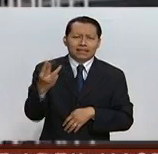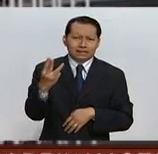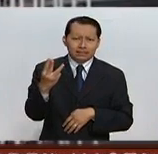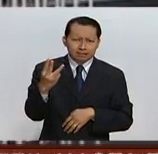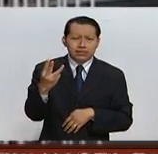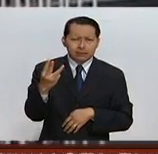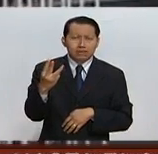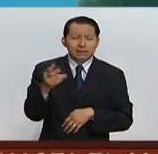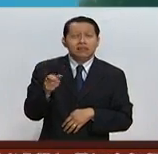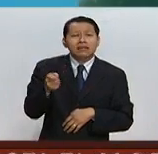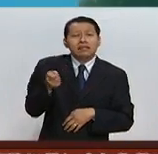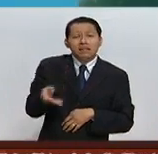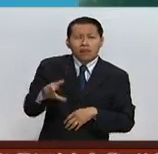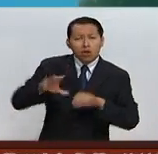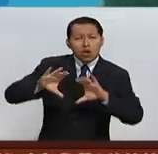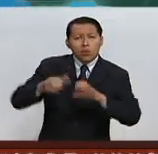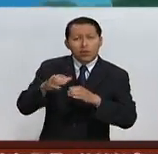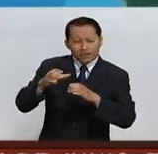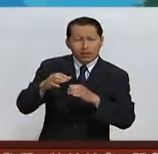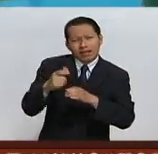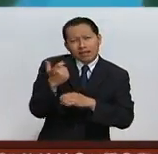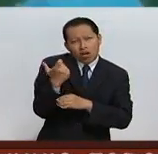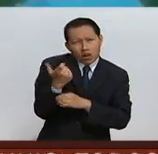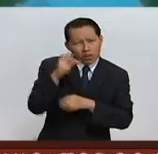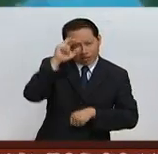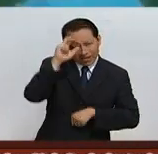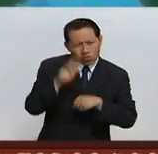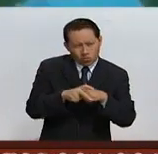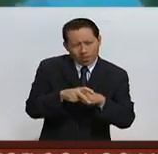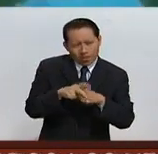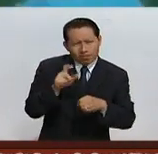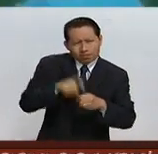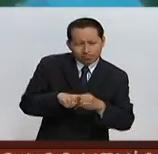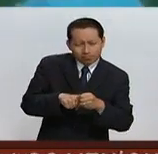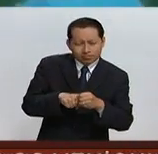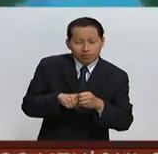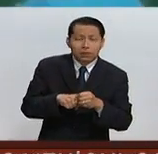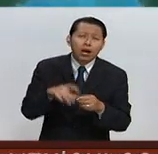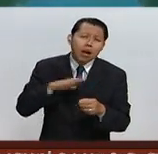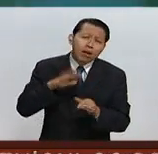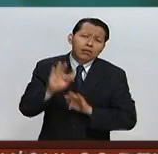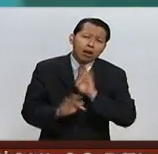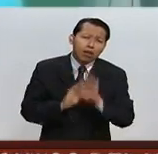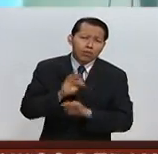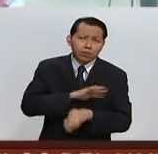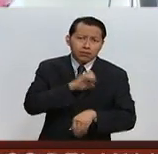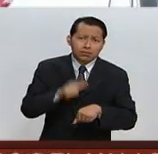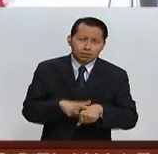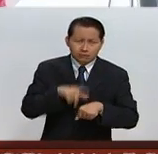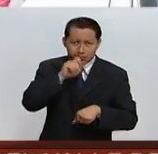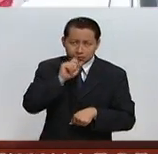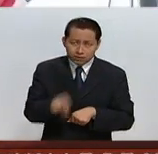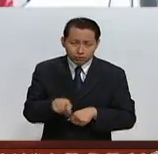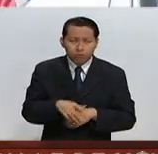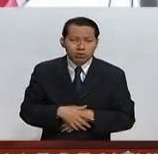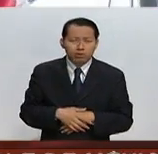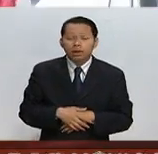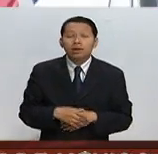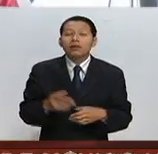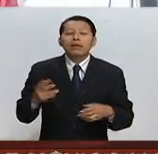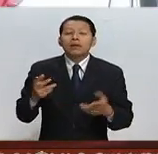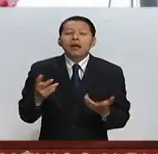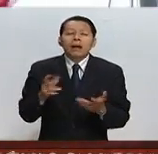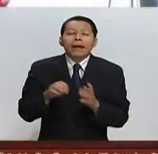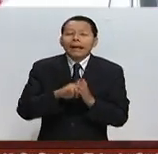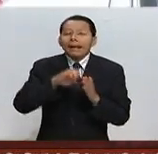tenía por nombre Comunidad Económica Europea. Desde entonces, ha tenido un trato especial dentro del bloque continental. Por mencionar